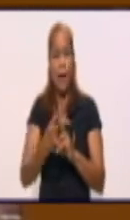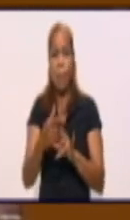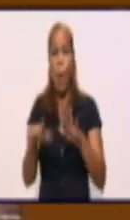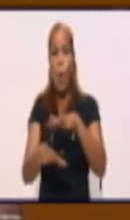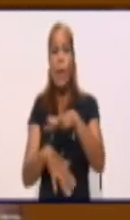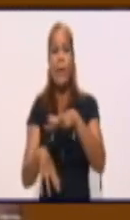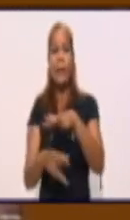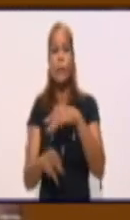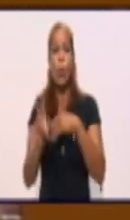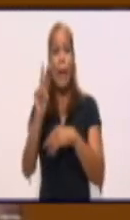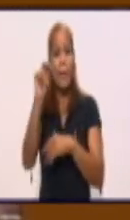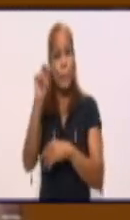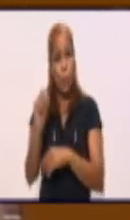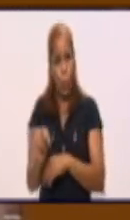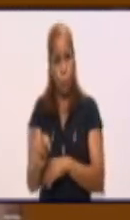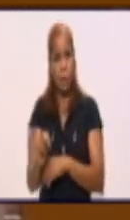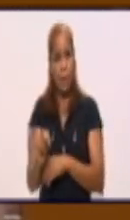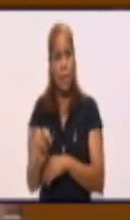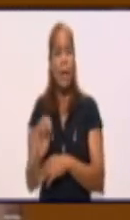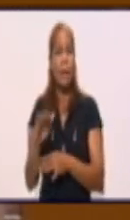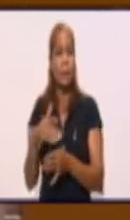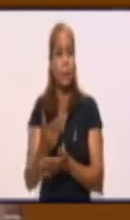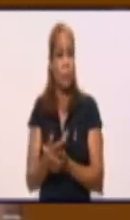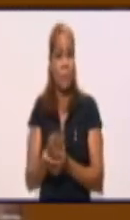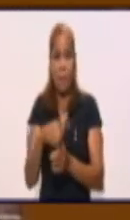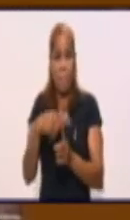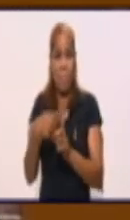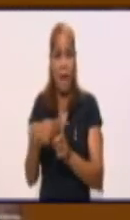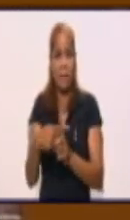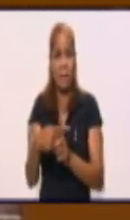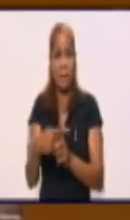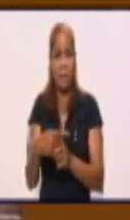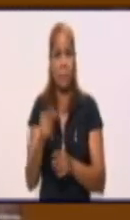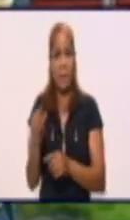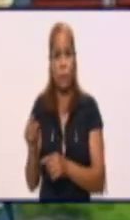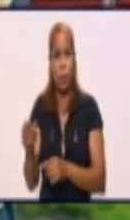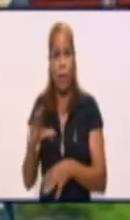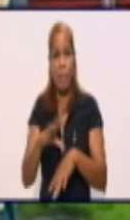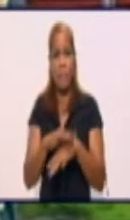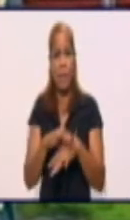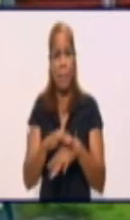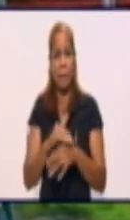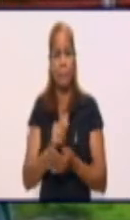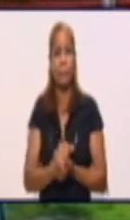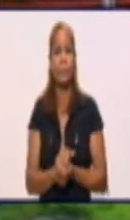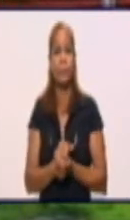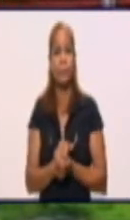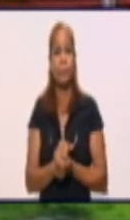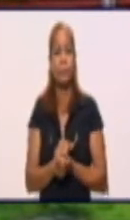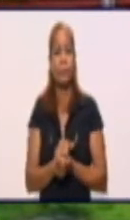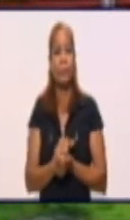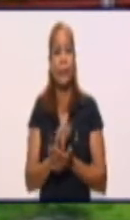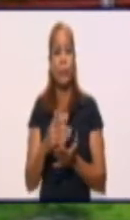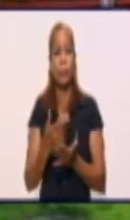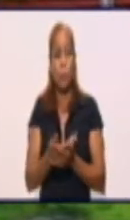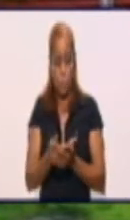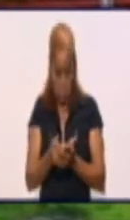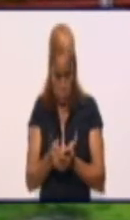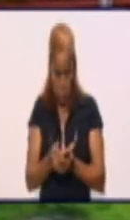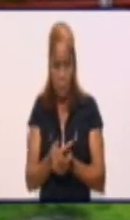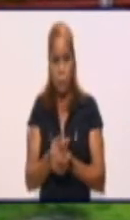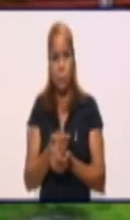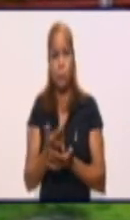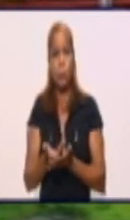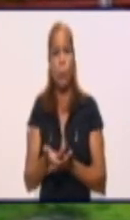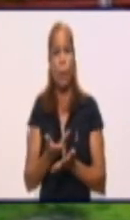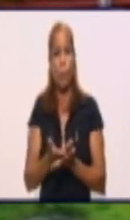que mayor caso han aportado. Doctora, yo le propongo hacer un alto en la conversación. Vamos a ver el siguiente trabajo que